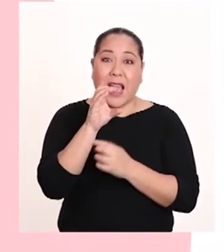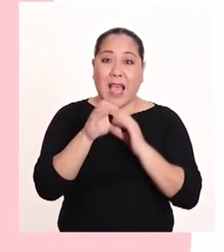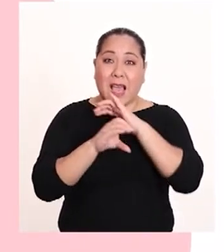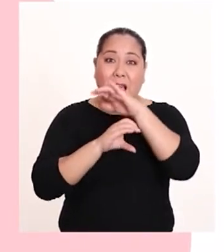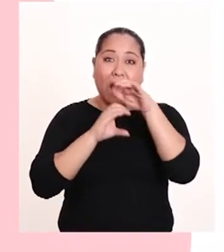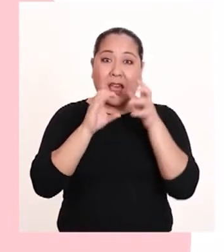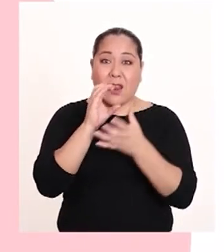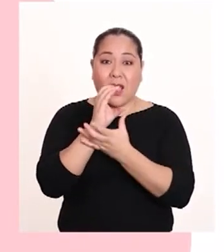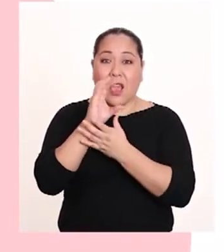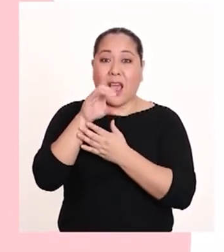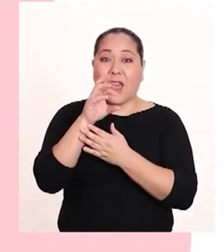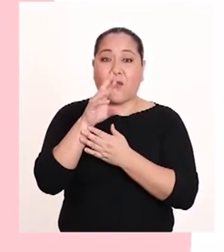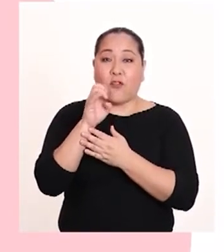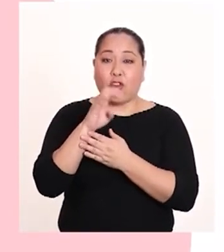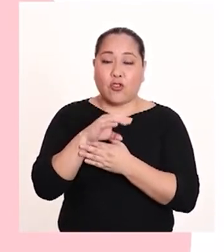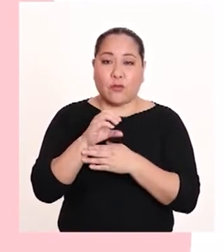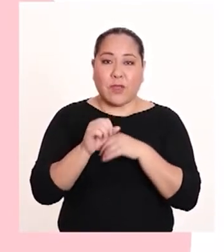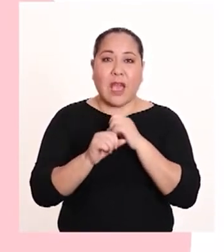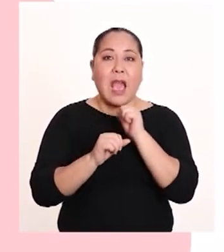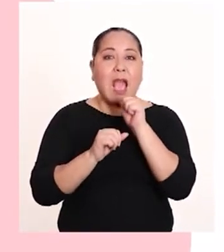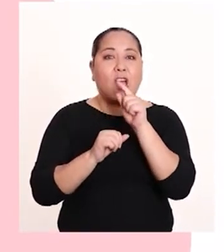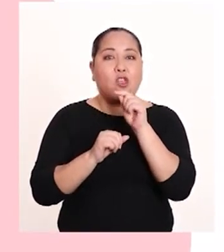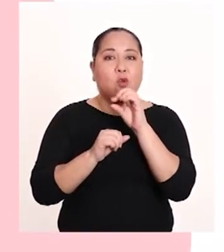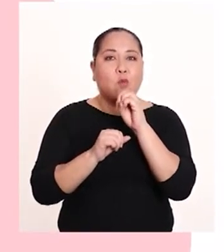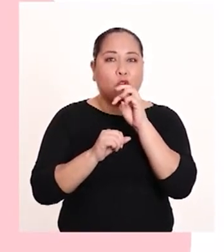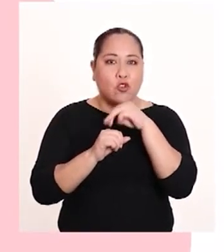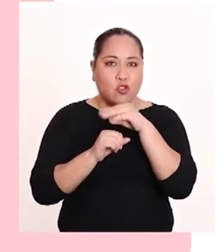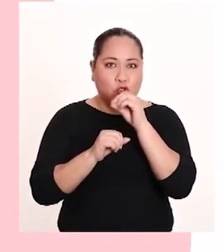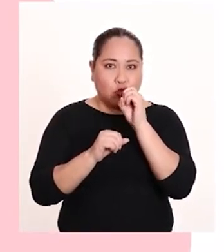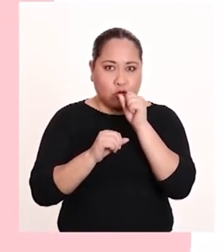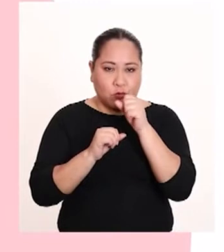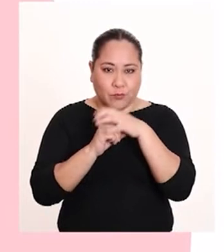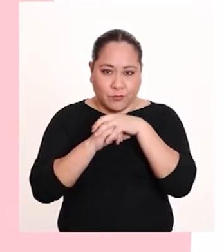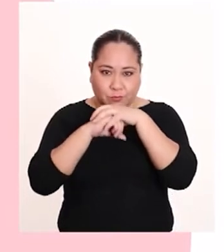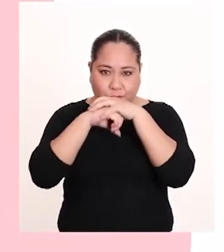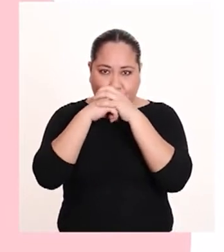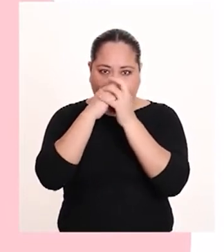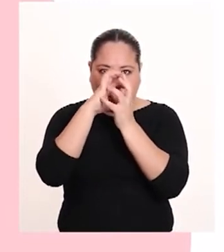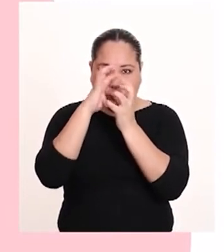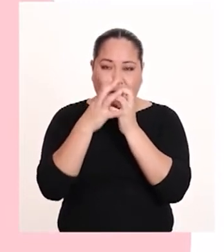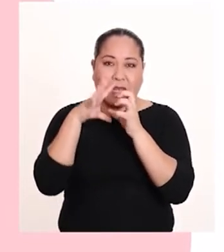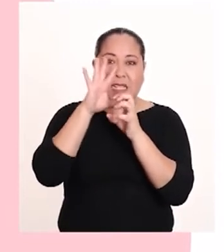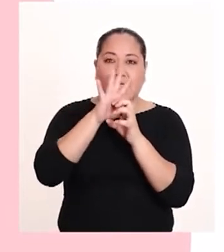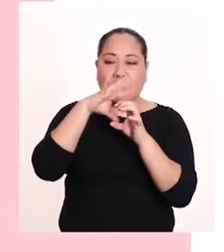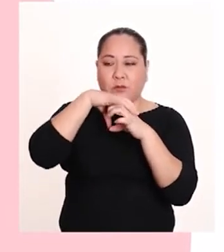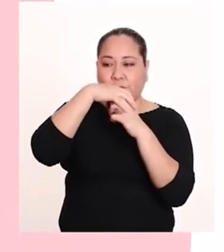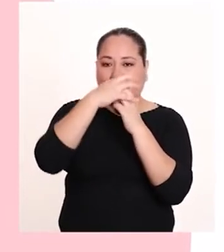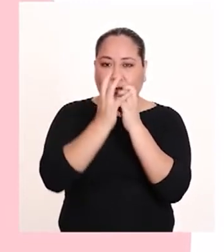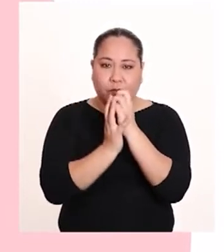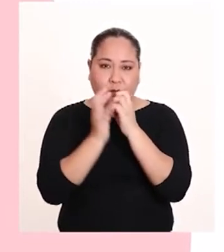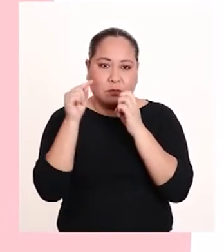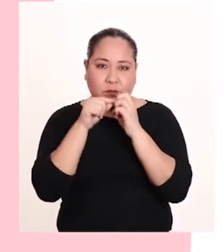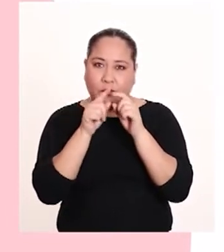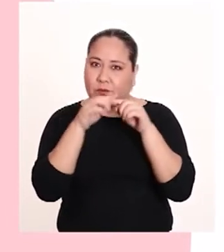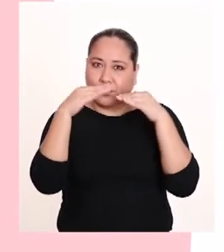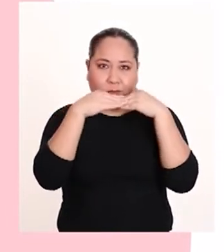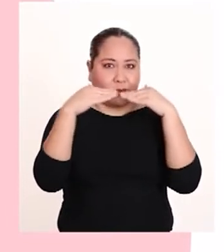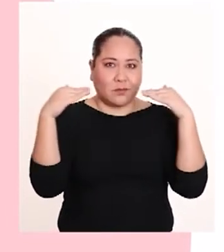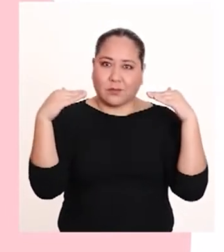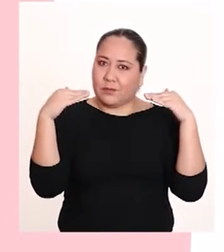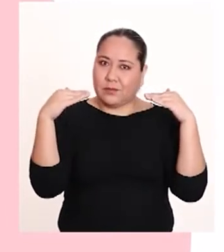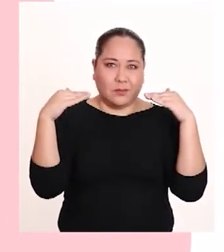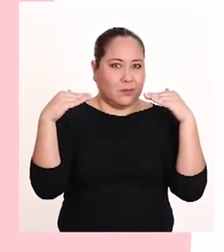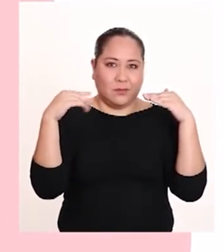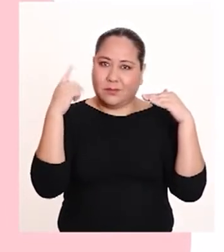polietileno. Los átomos presentan un arreglo tetraédrico, por lo que la cadena no es tan